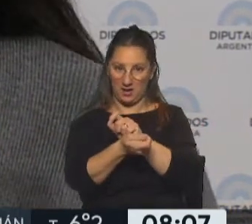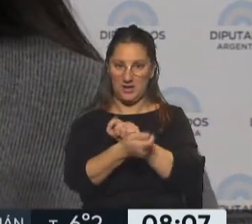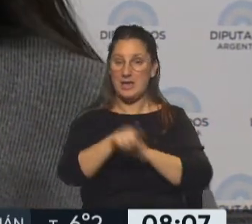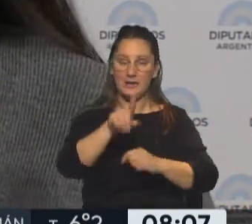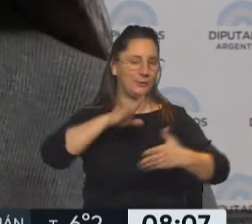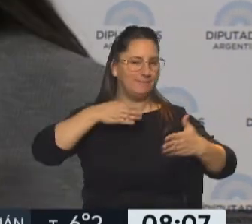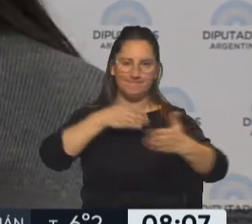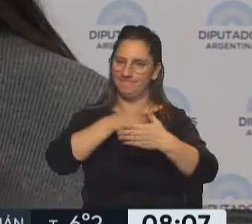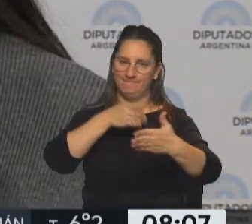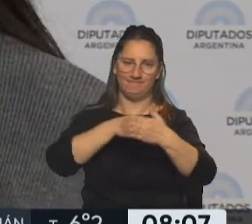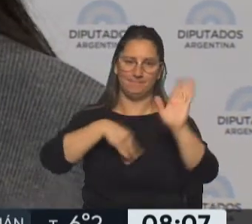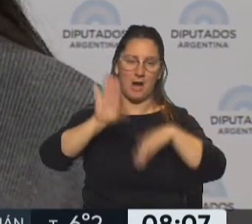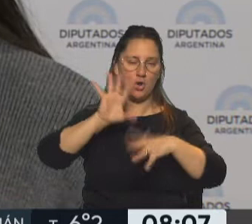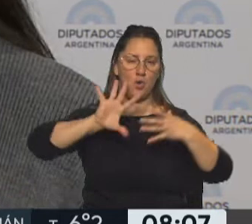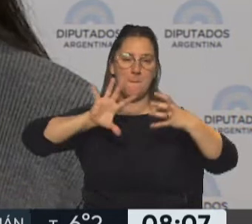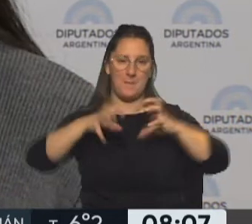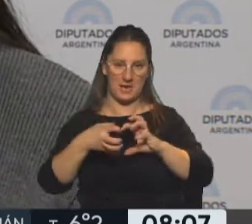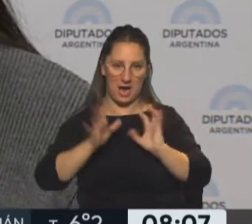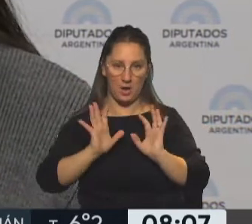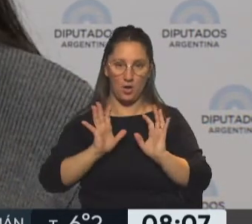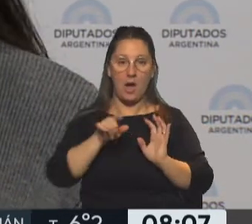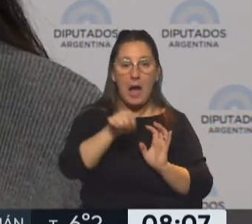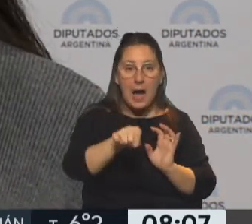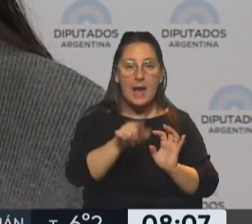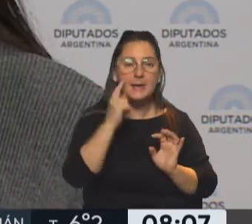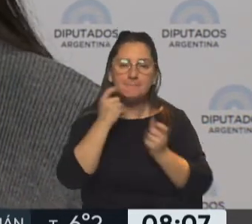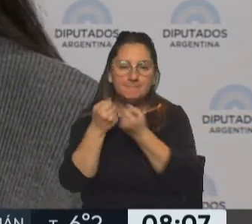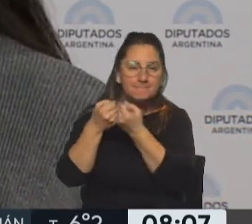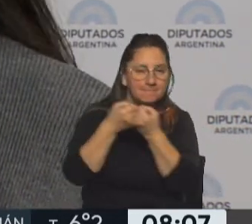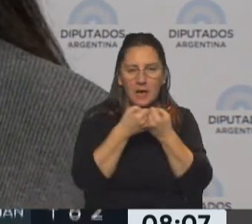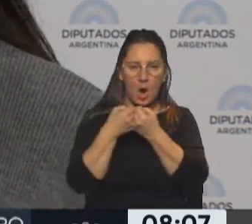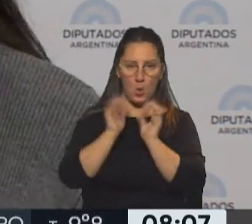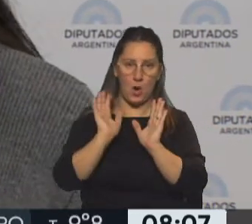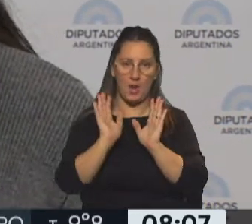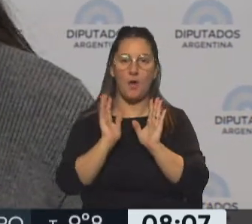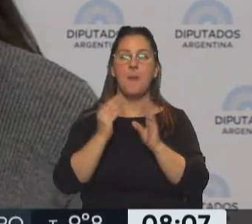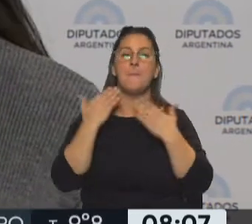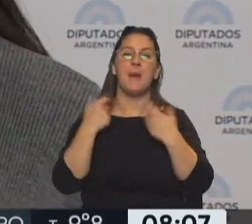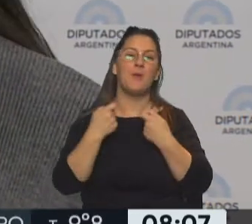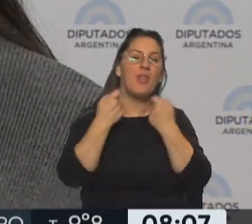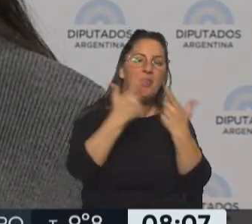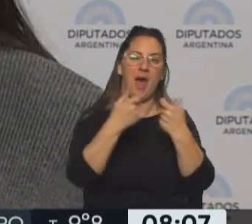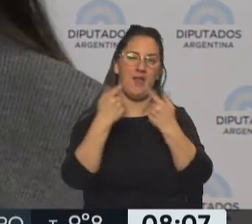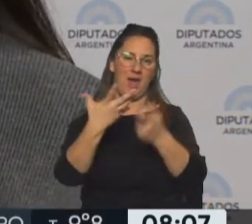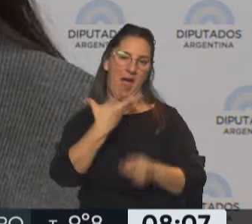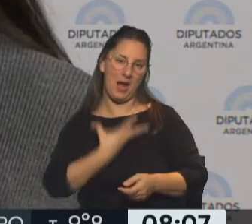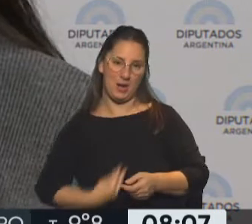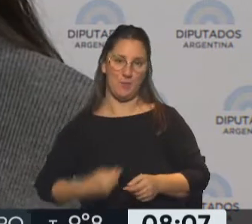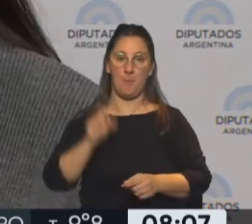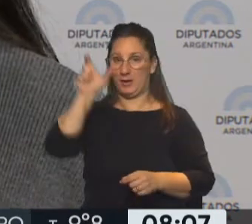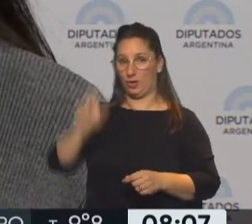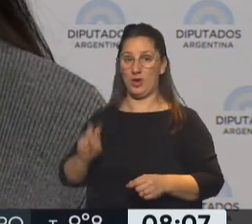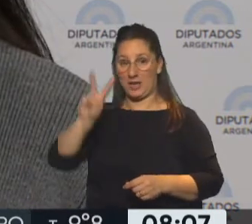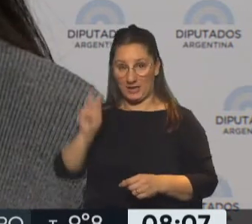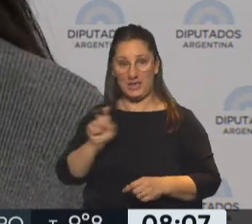traba, además de otras cosas, pero por lo pronto en eso encontrar un punto de inflexión para llevar alivio a tanto a inquilinos como